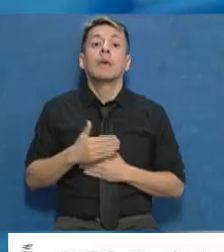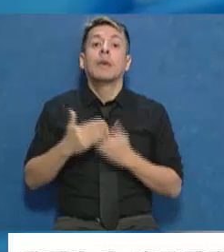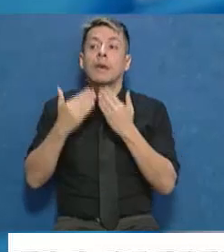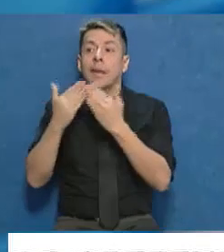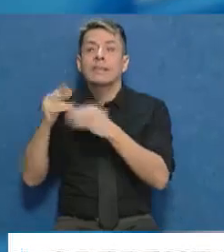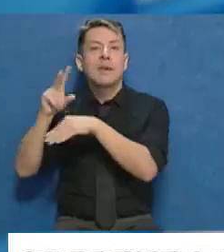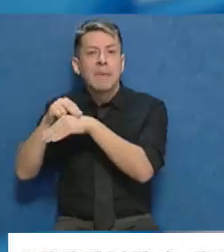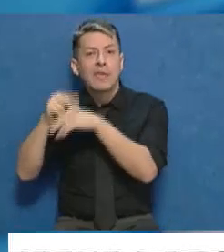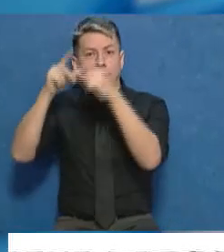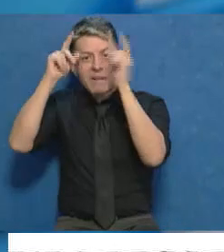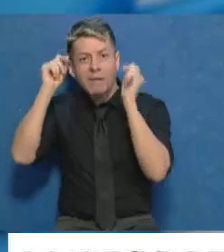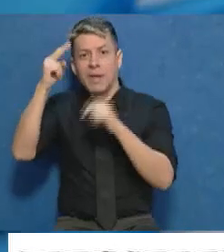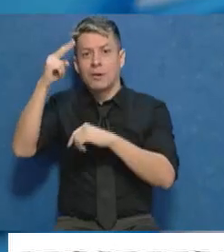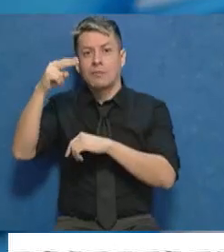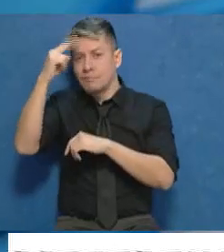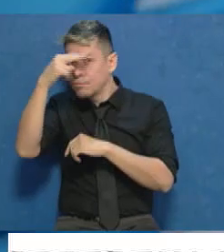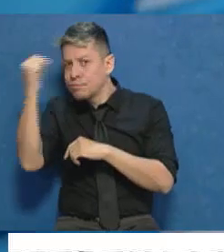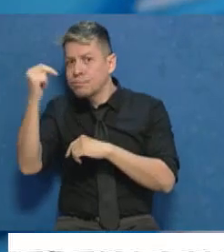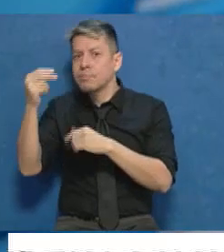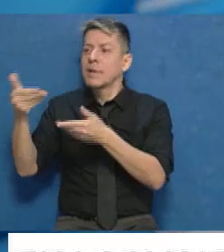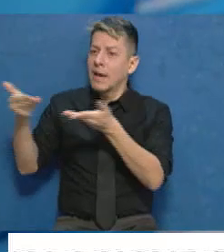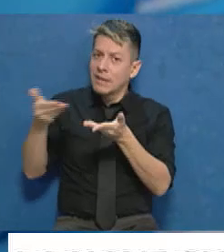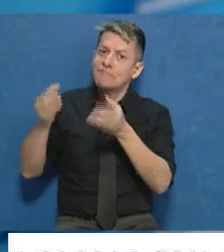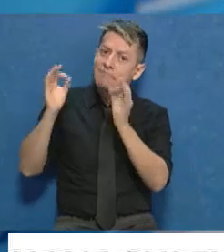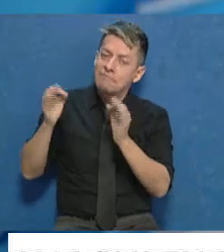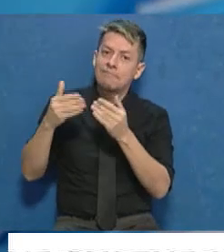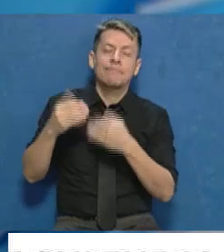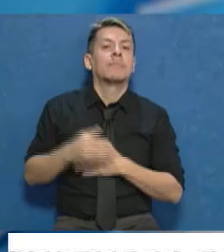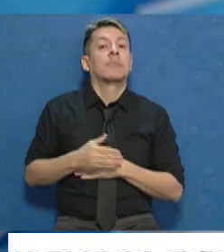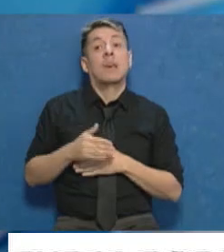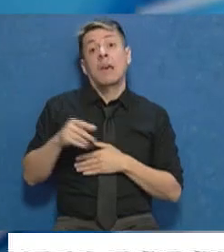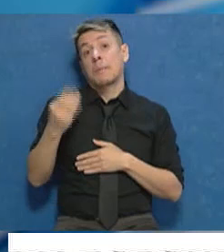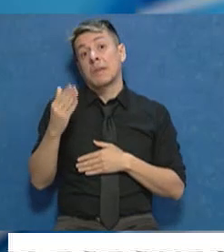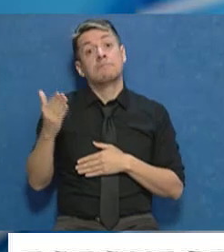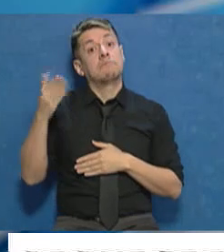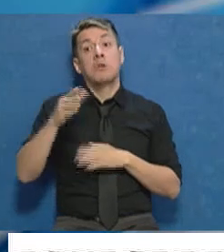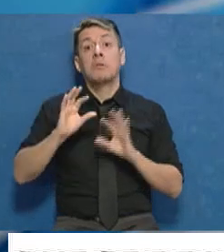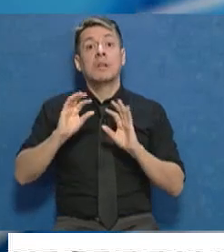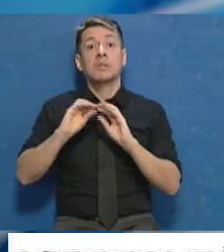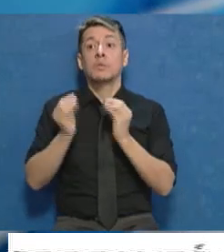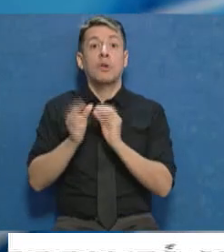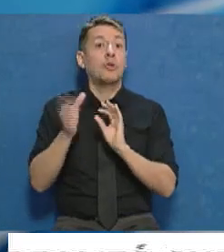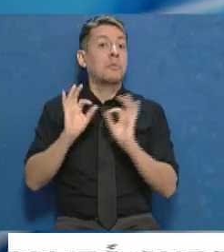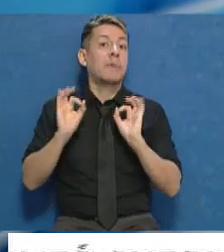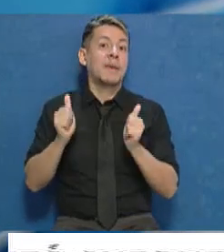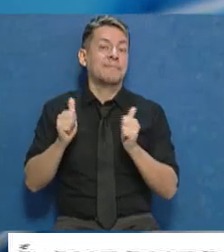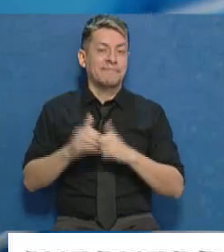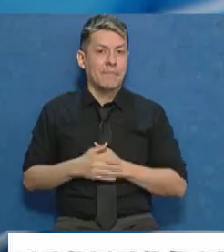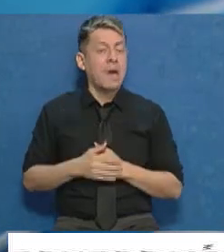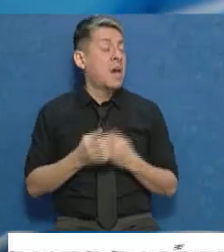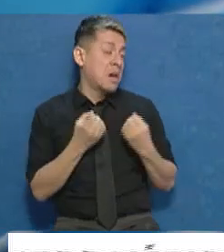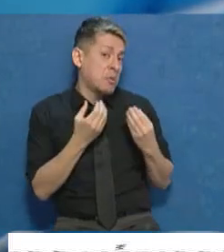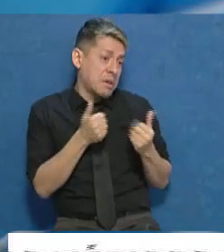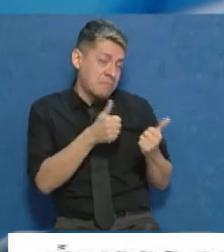médicos, enfermeros y asistentes por la excelente atención. En la mañana misma me fui con los resultados. Todo resultó muy bien. Ah, qué bueno que esté bien.